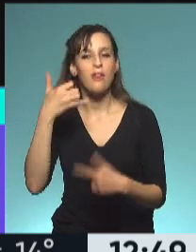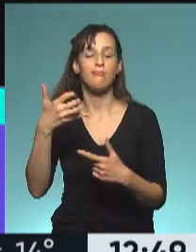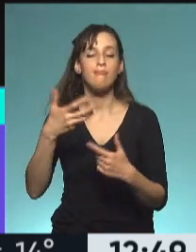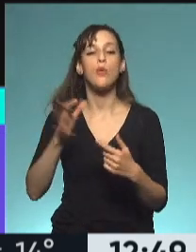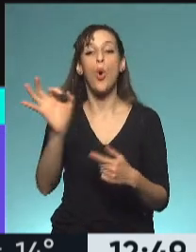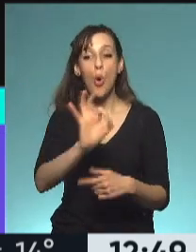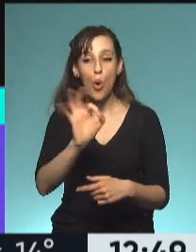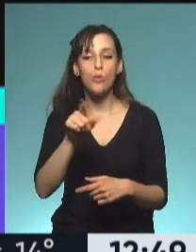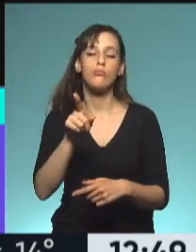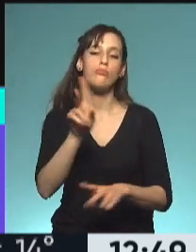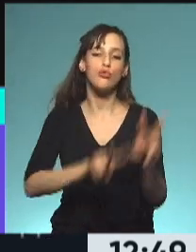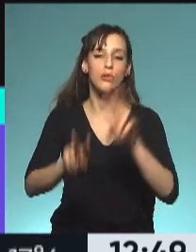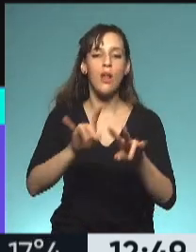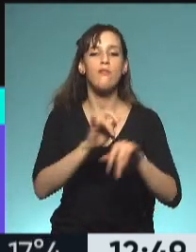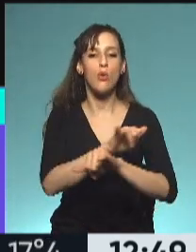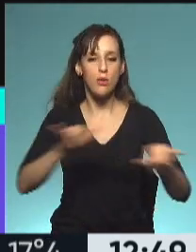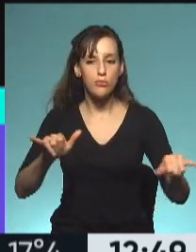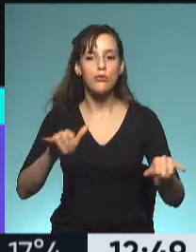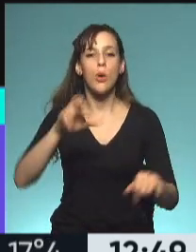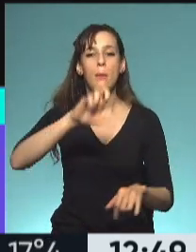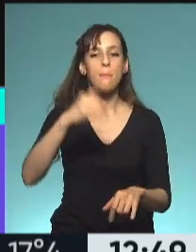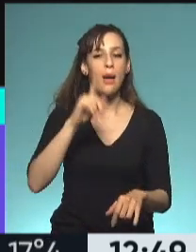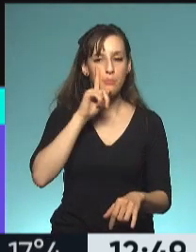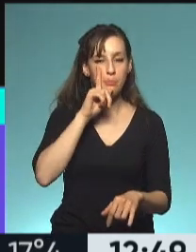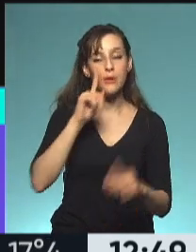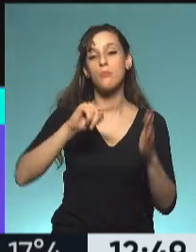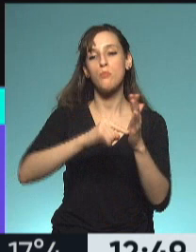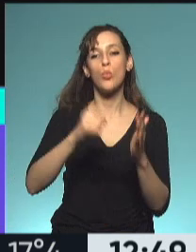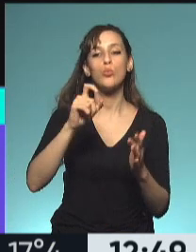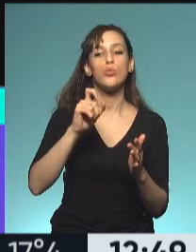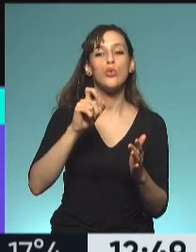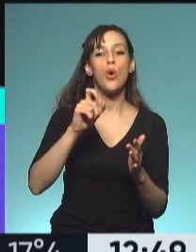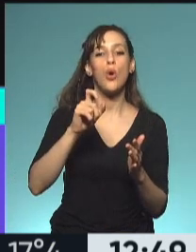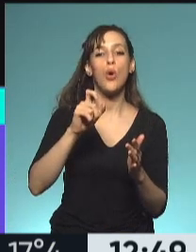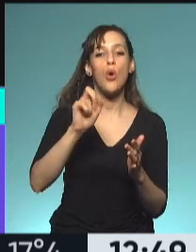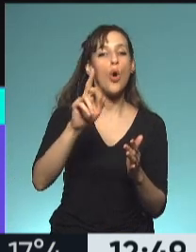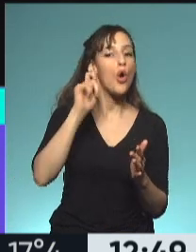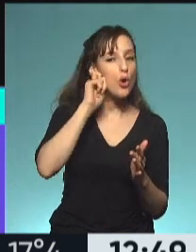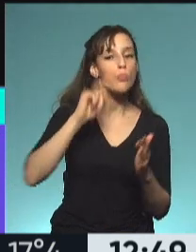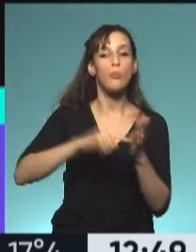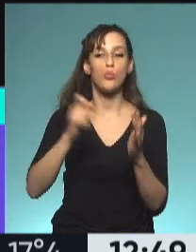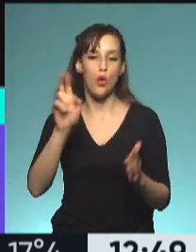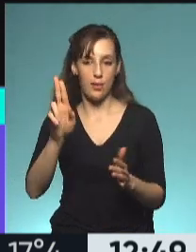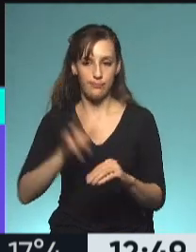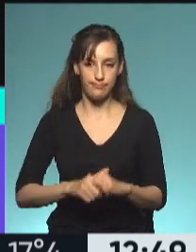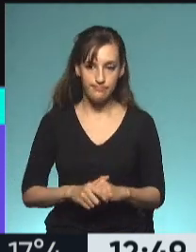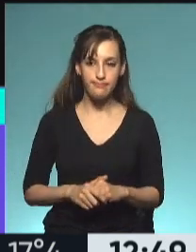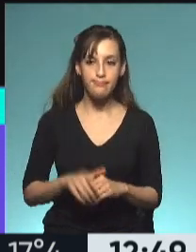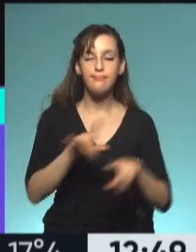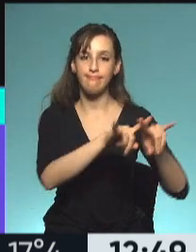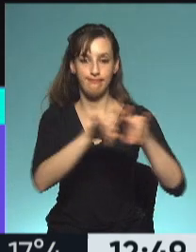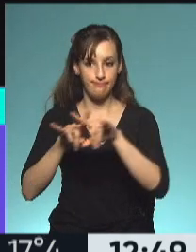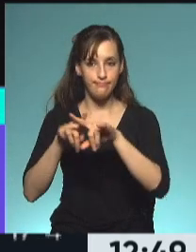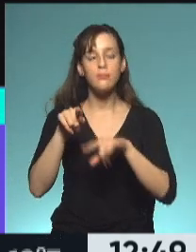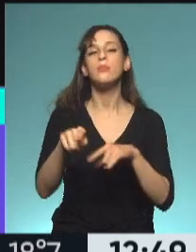pertinente en la página institucional del PAMI, ¿no? www.pami.org.ar. Eduardo, hablabas de las